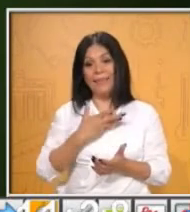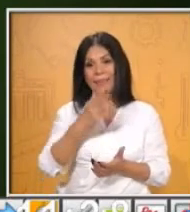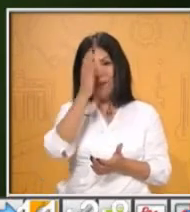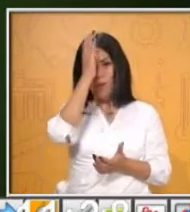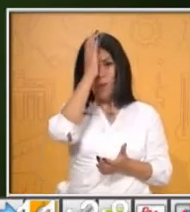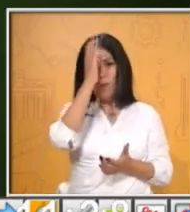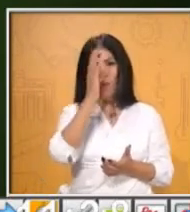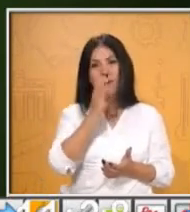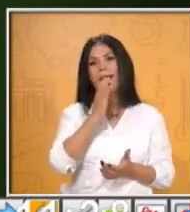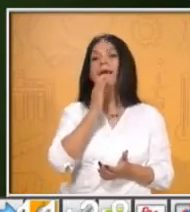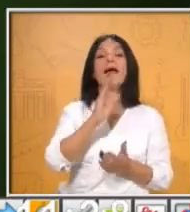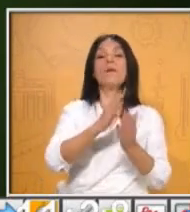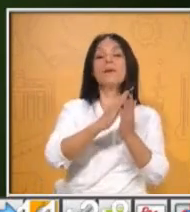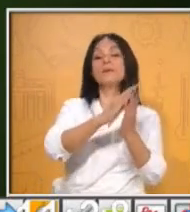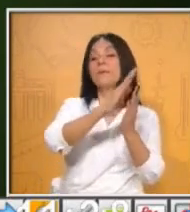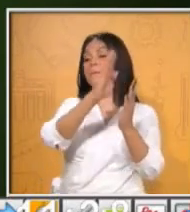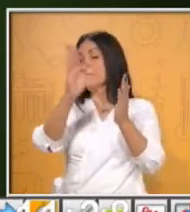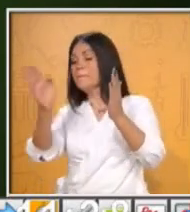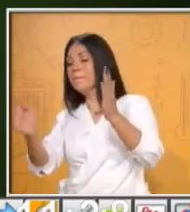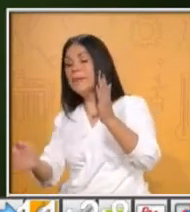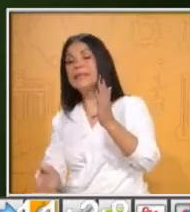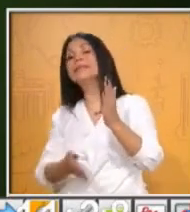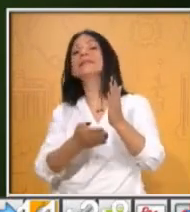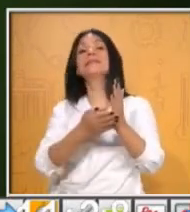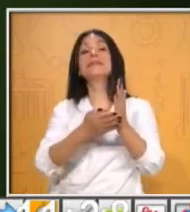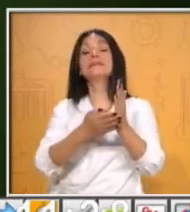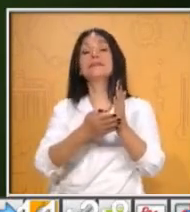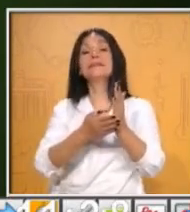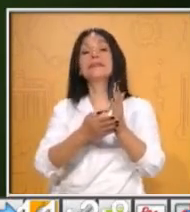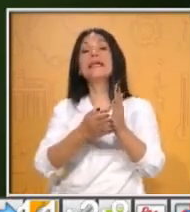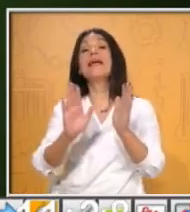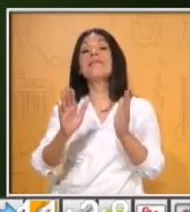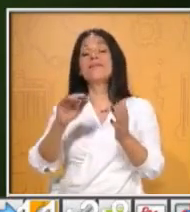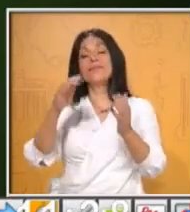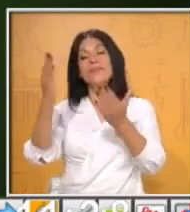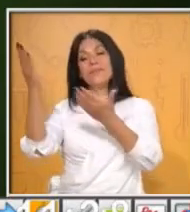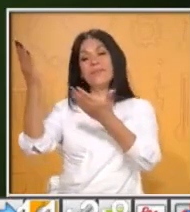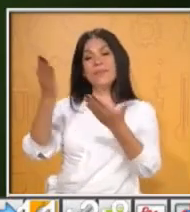da un cuarto de vuelta. Llega a... A Nayarit.